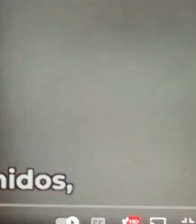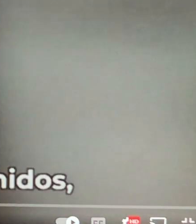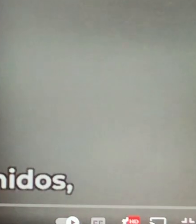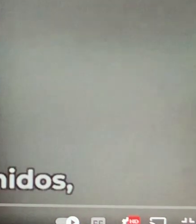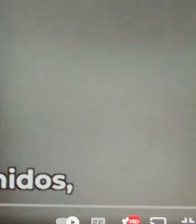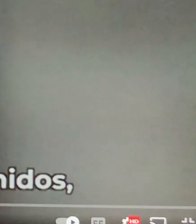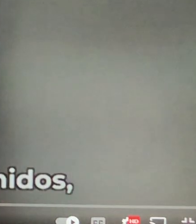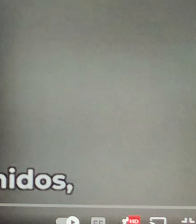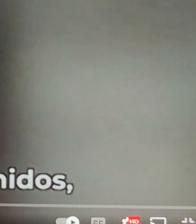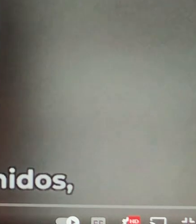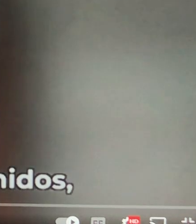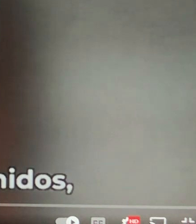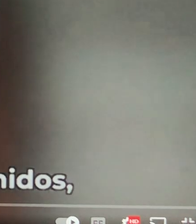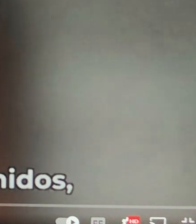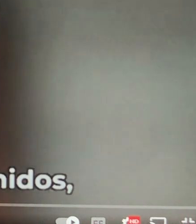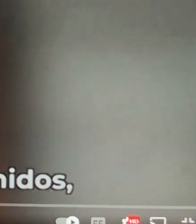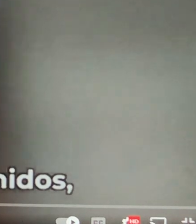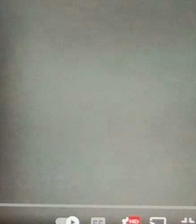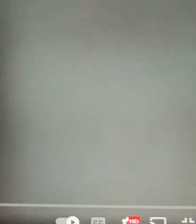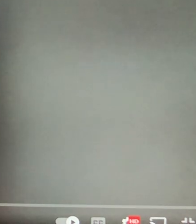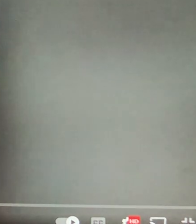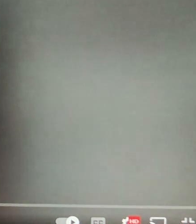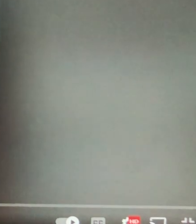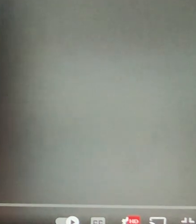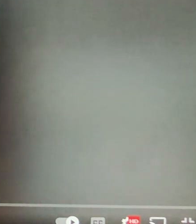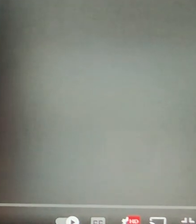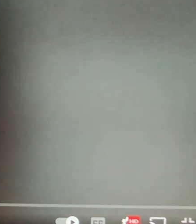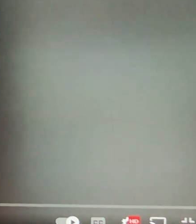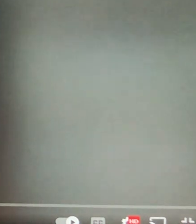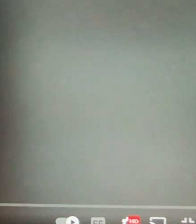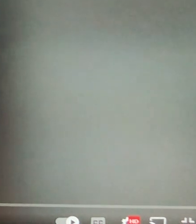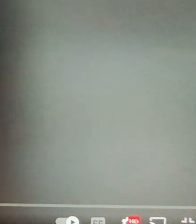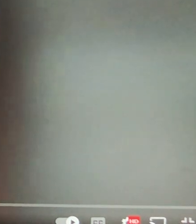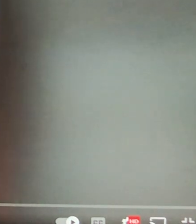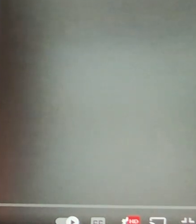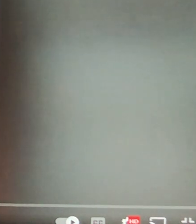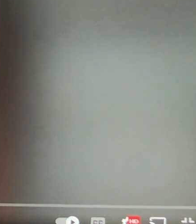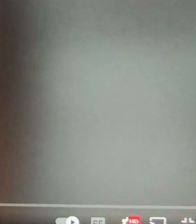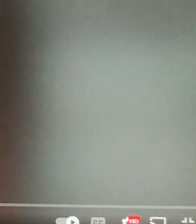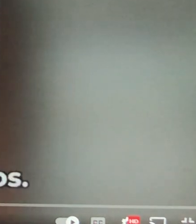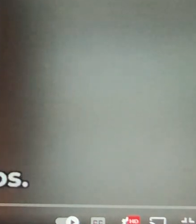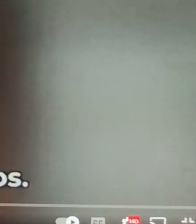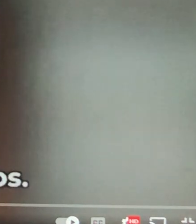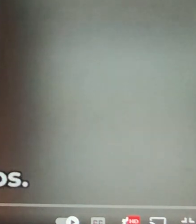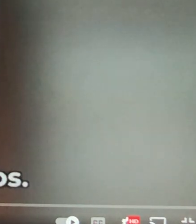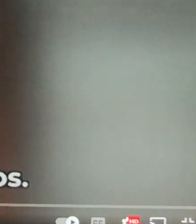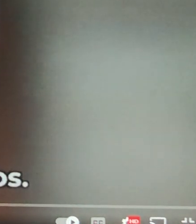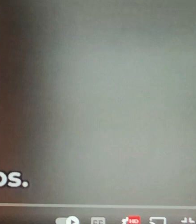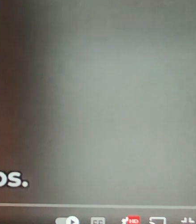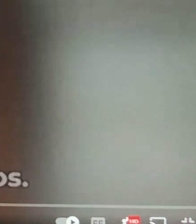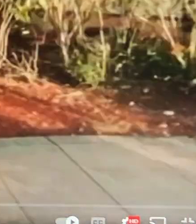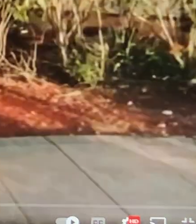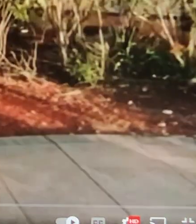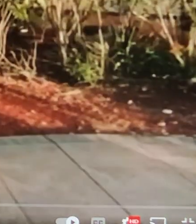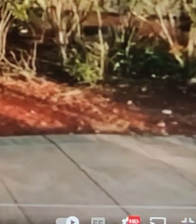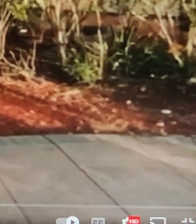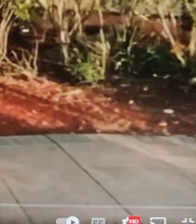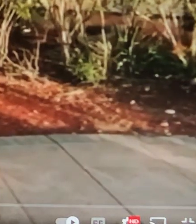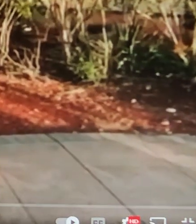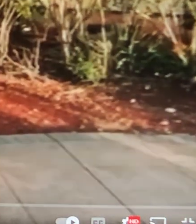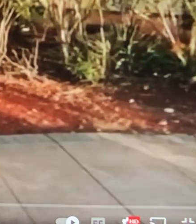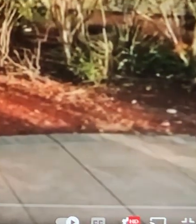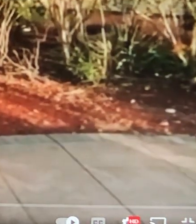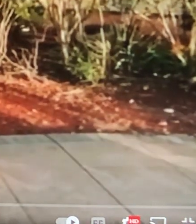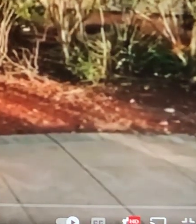Somos la fuerza aquí en Estados Unidos, somos trabajadores, somos mexicanos y que no nos damos por vencidos. Somos de ambos